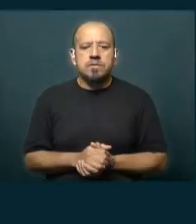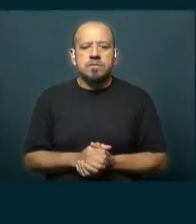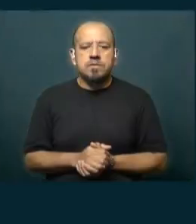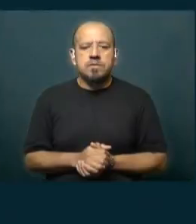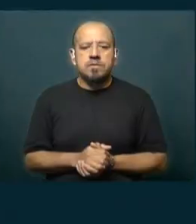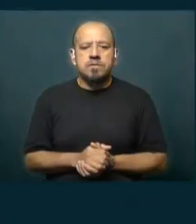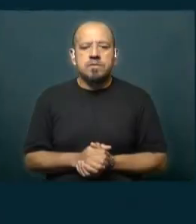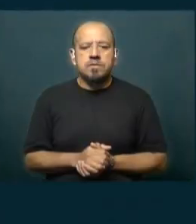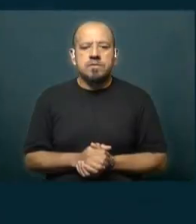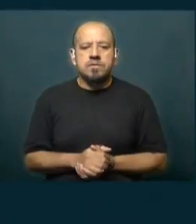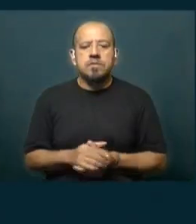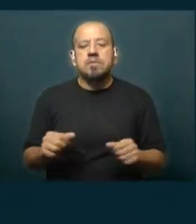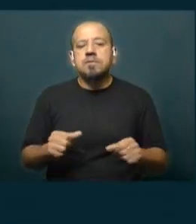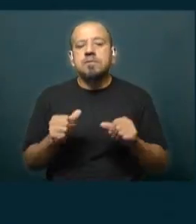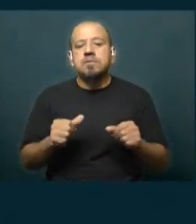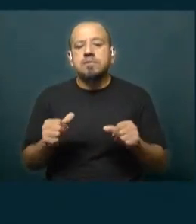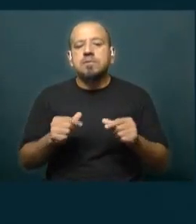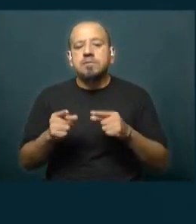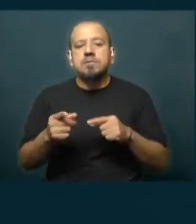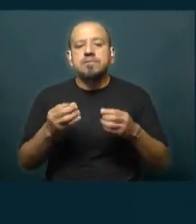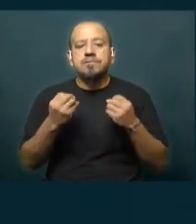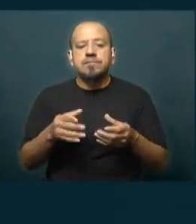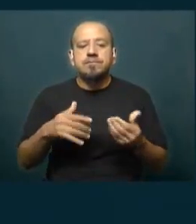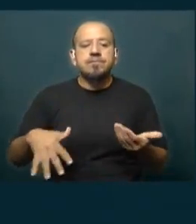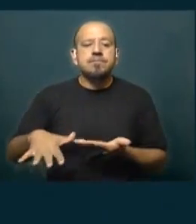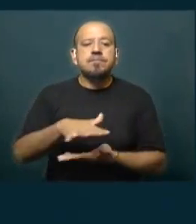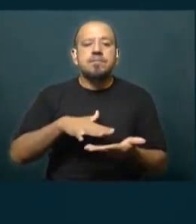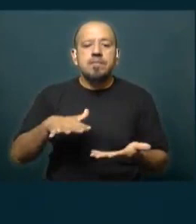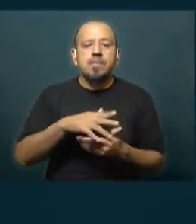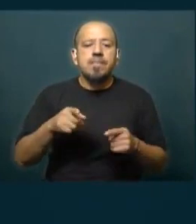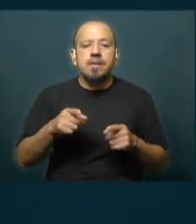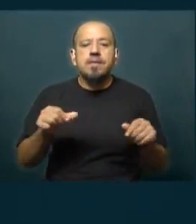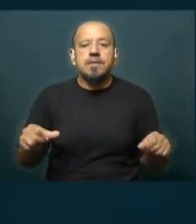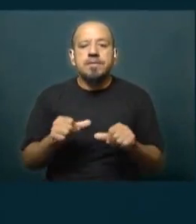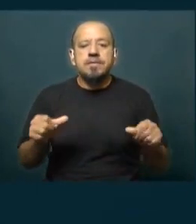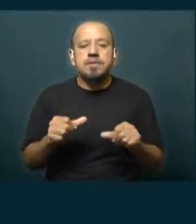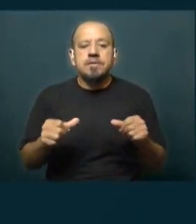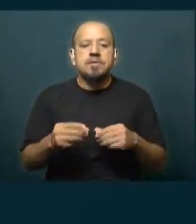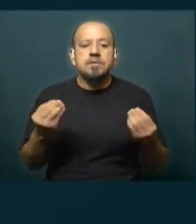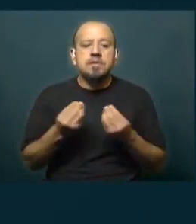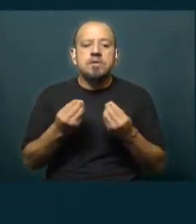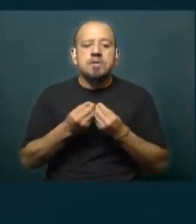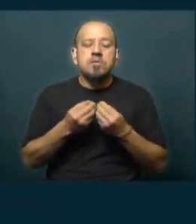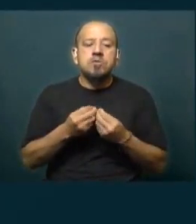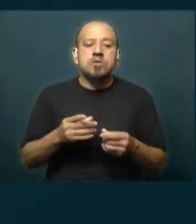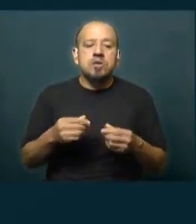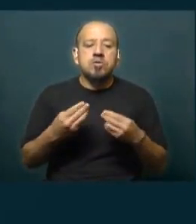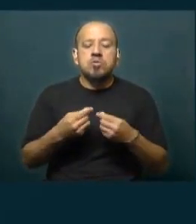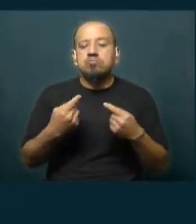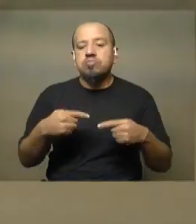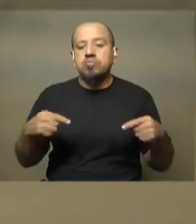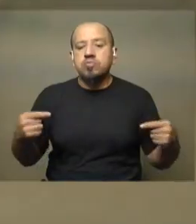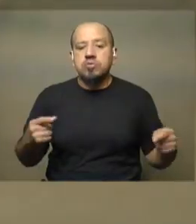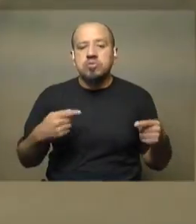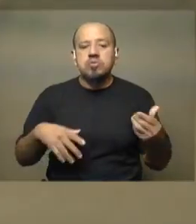El estudio se centró en la Laguna Garzón porque es ahí donde se realiza mucha actividad de kitesurf por las